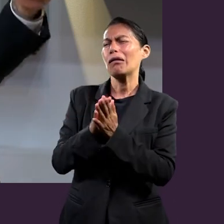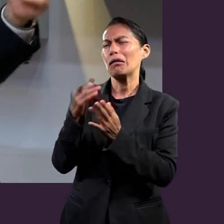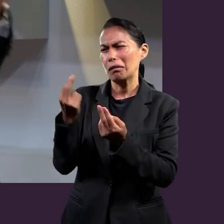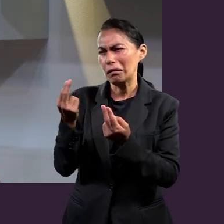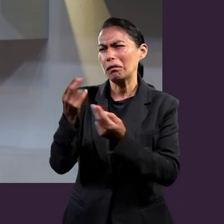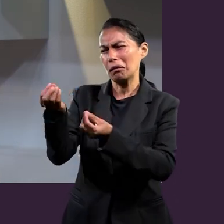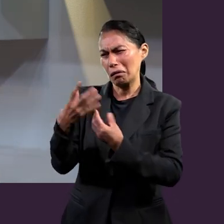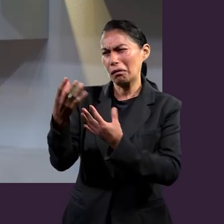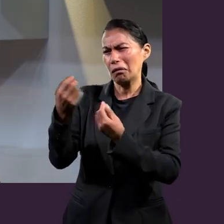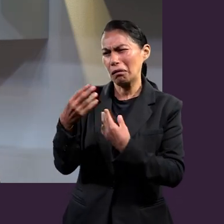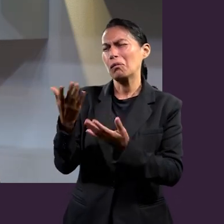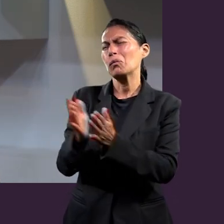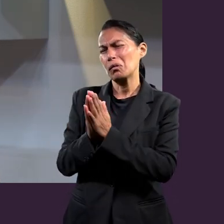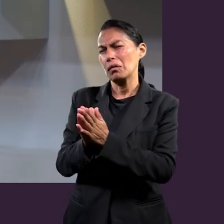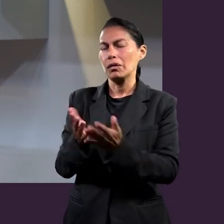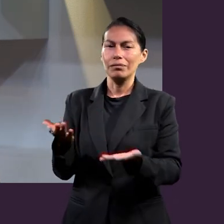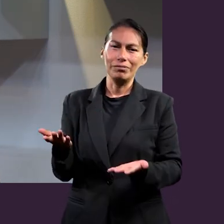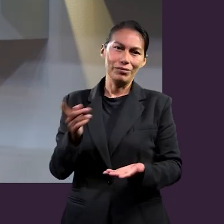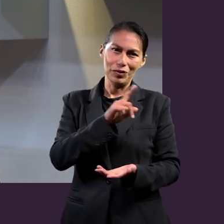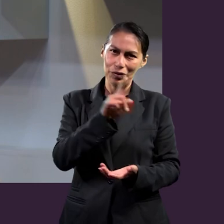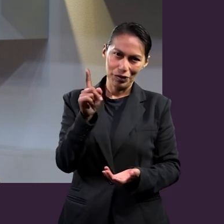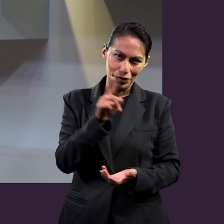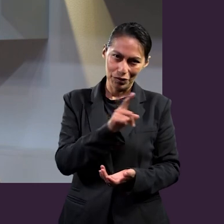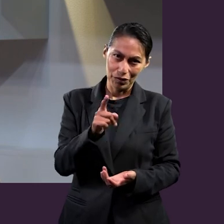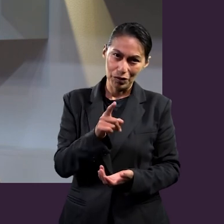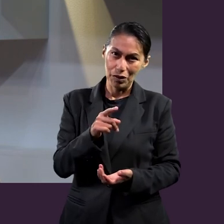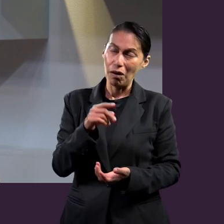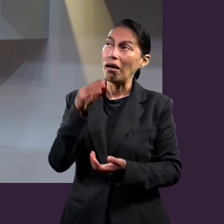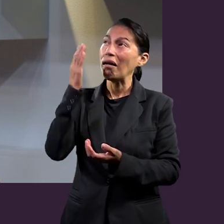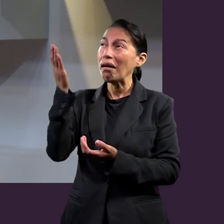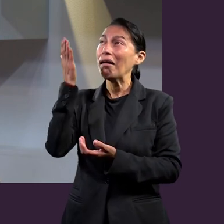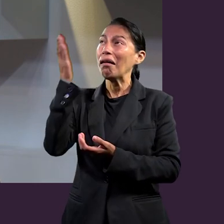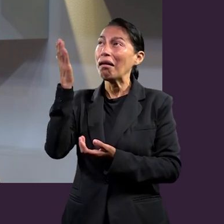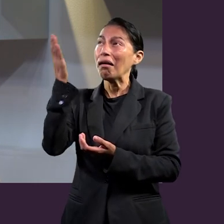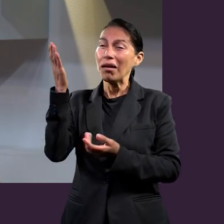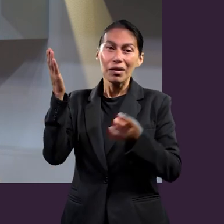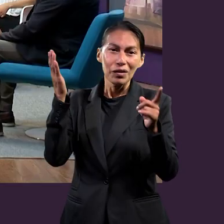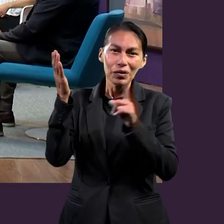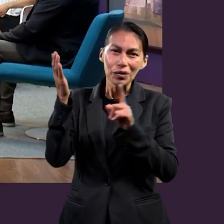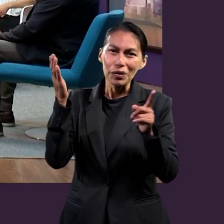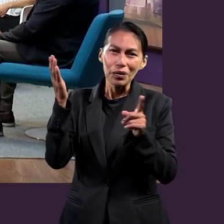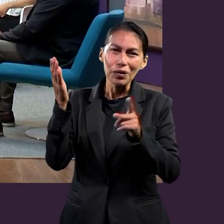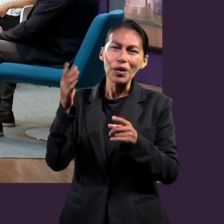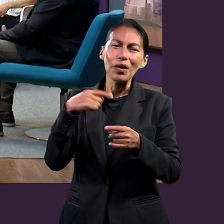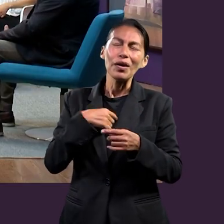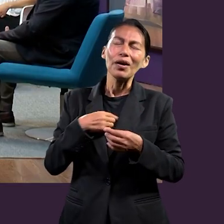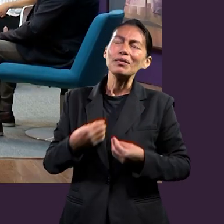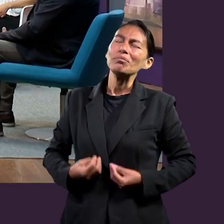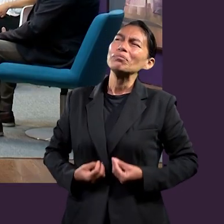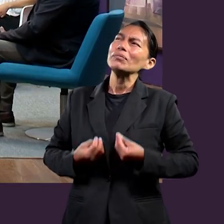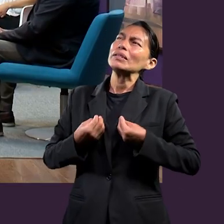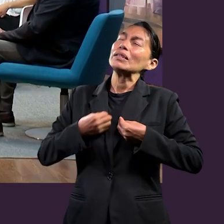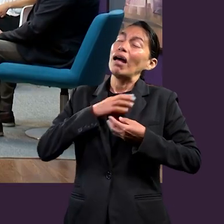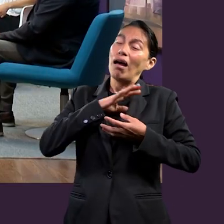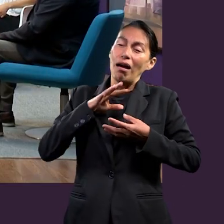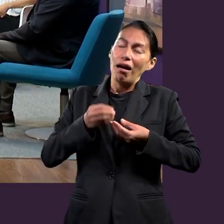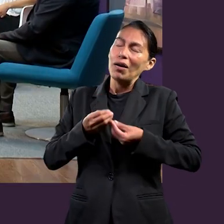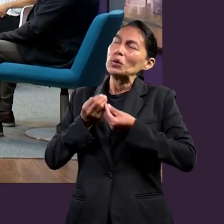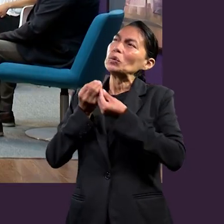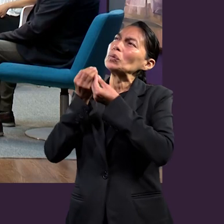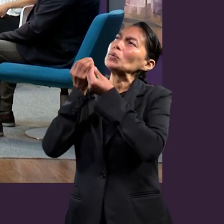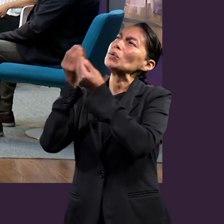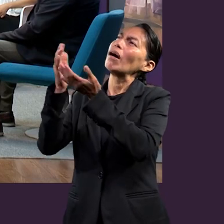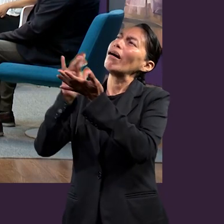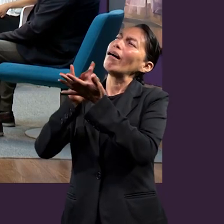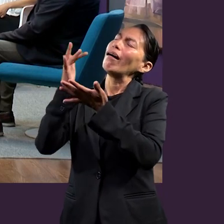Voy a llevarme bien con... No, espérate, sométete uno a los otros en este contexto de un amor, de una entrega los